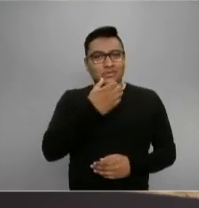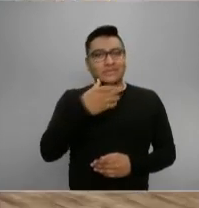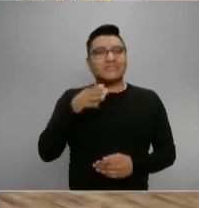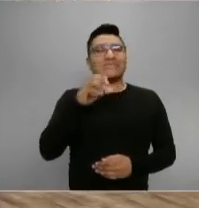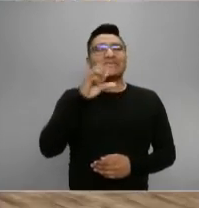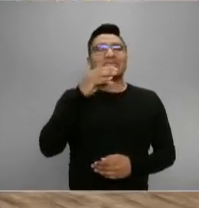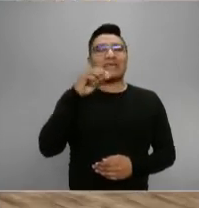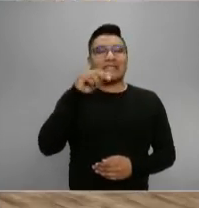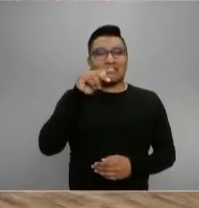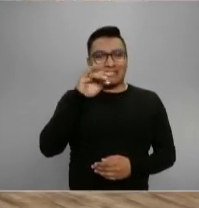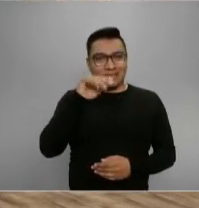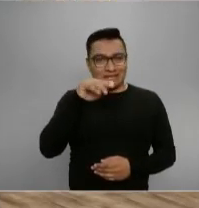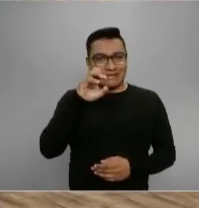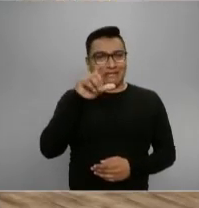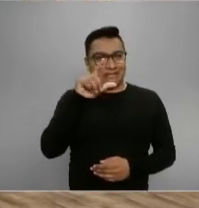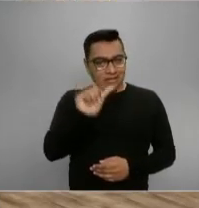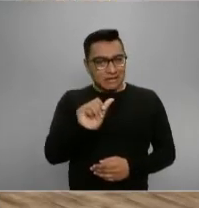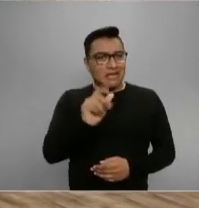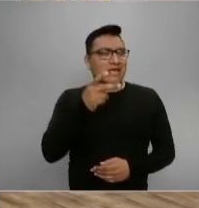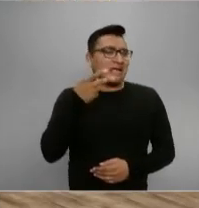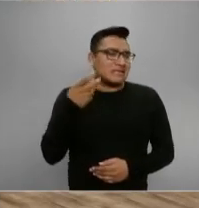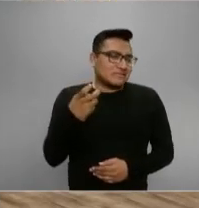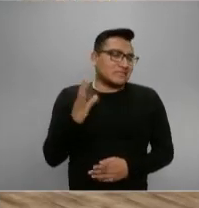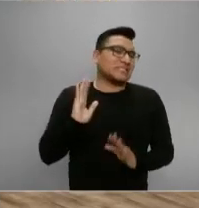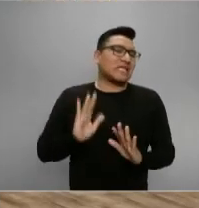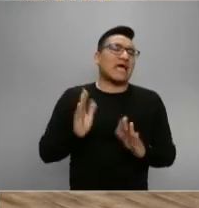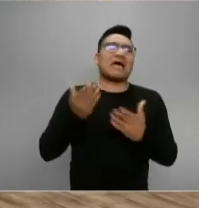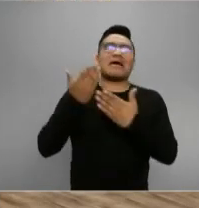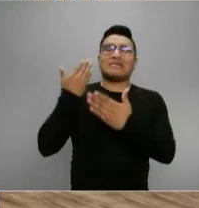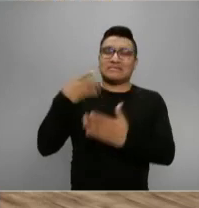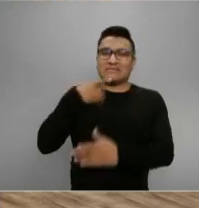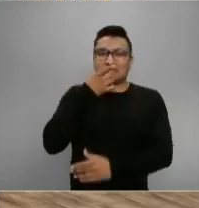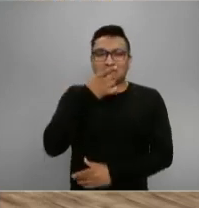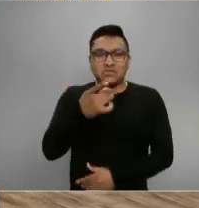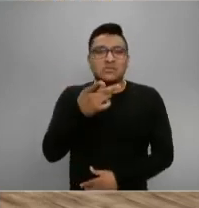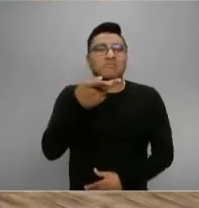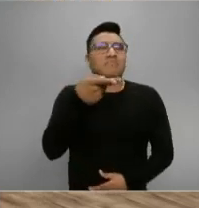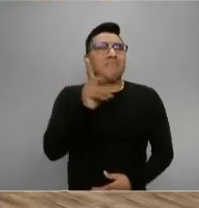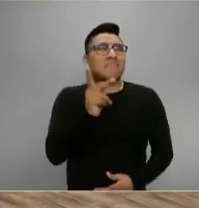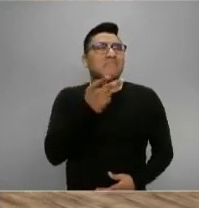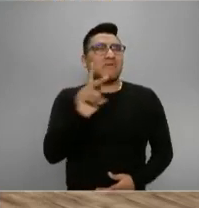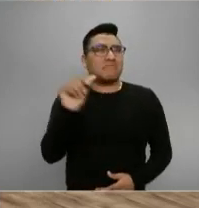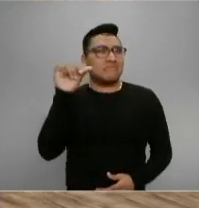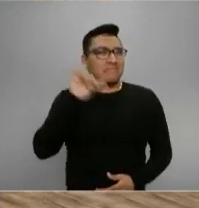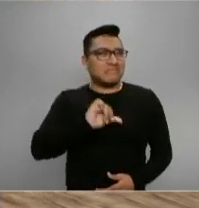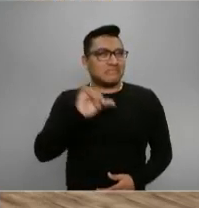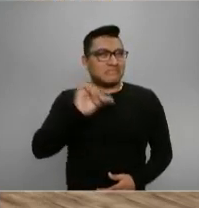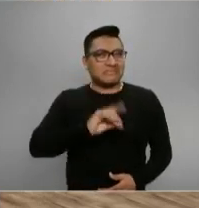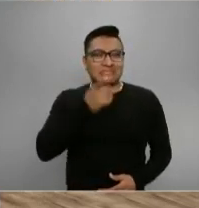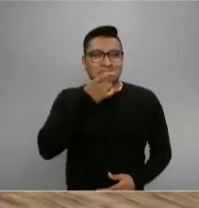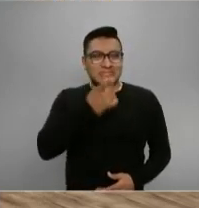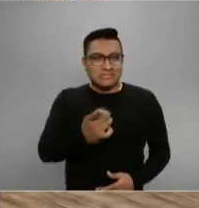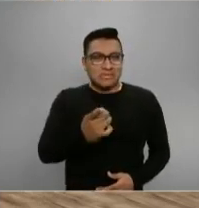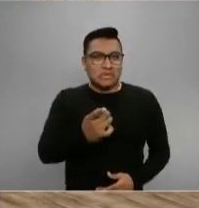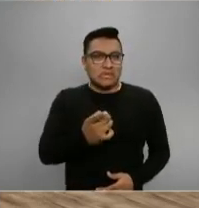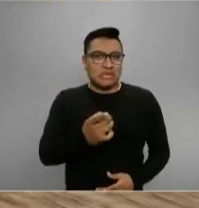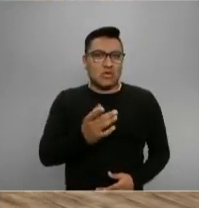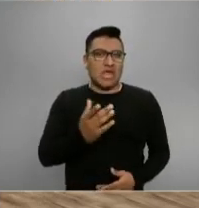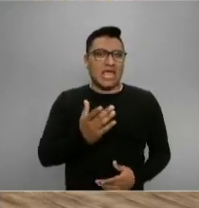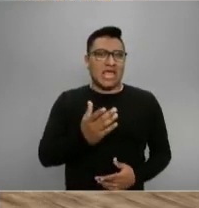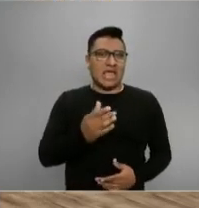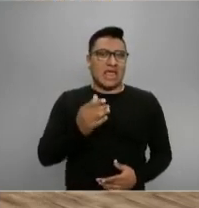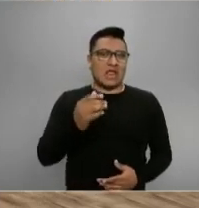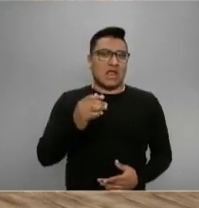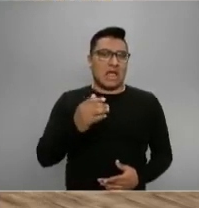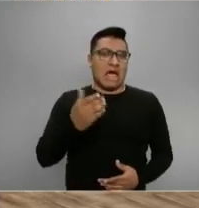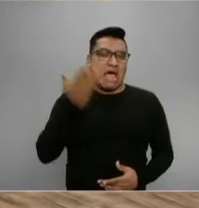muchas veces, pero lo que no había dicho es